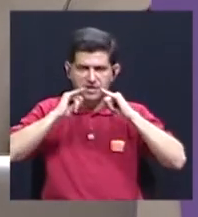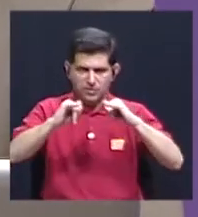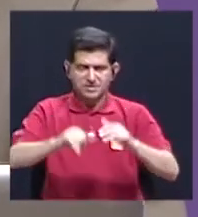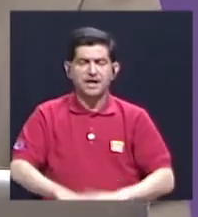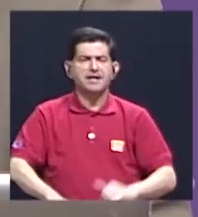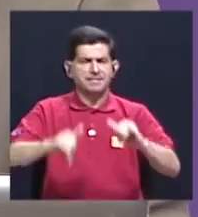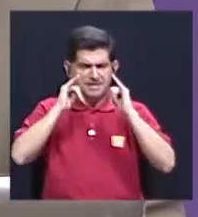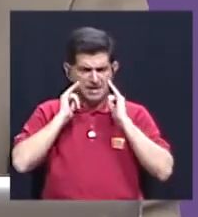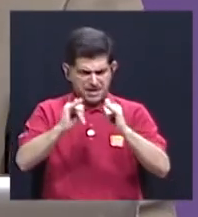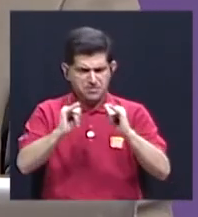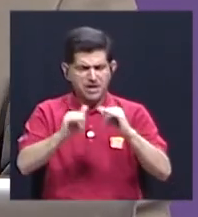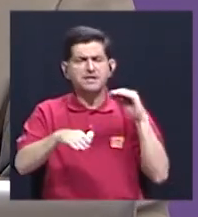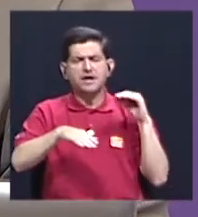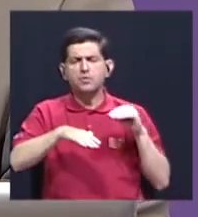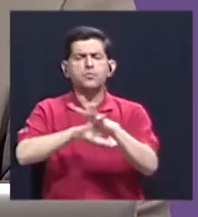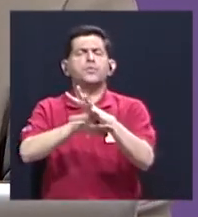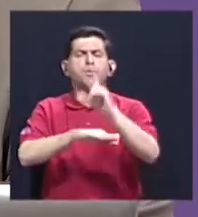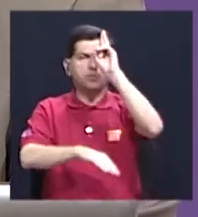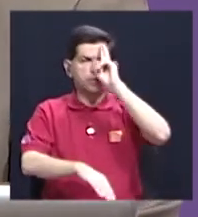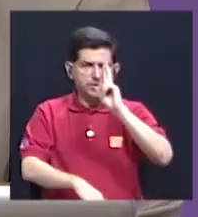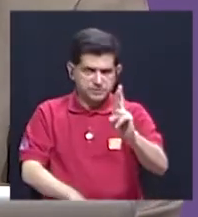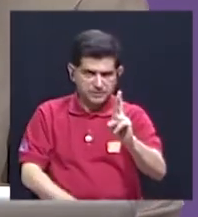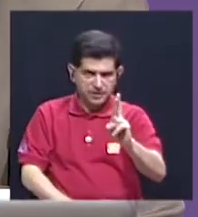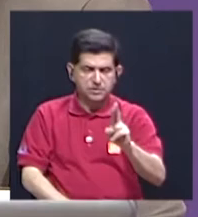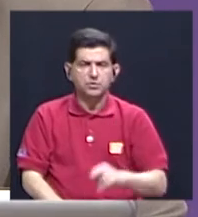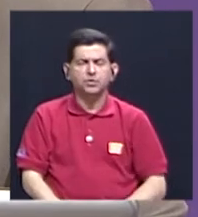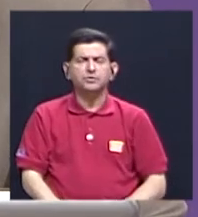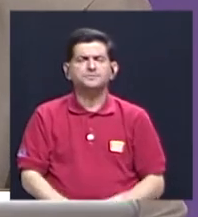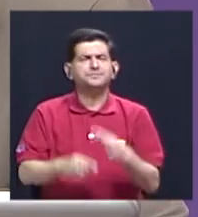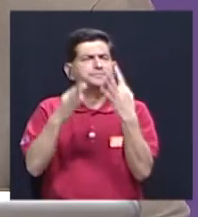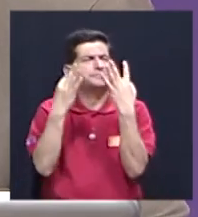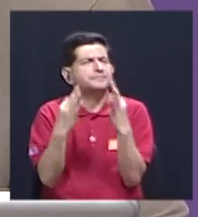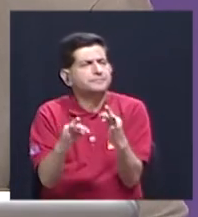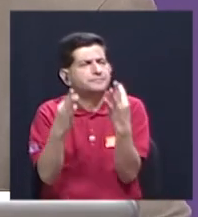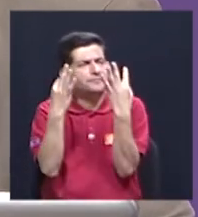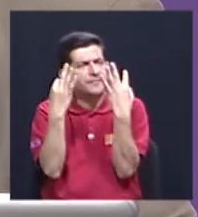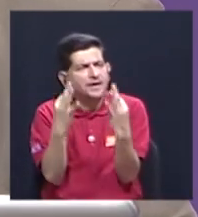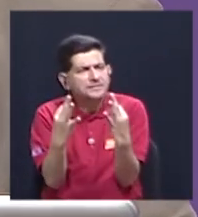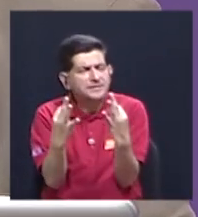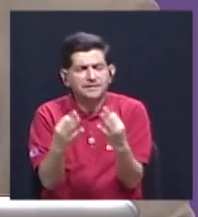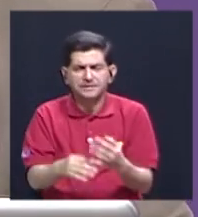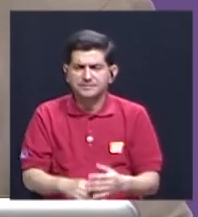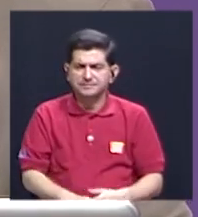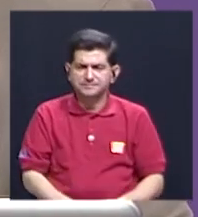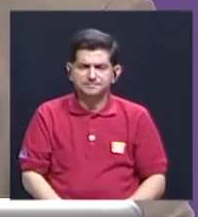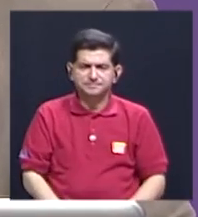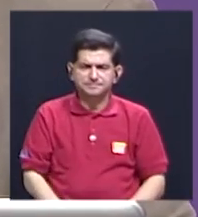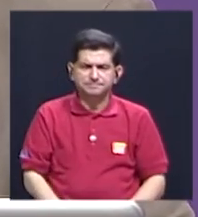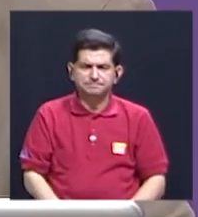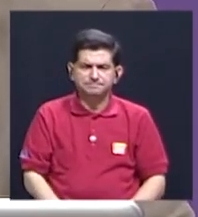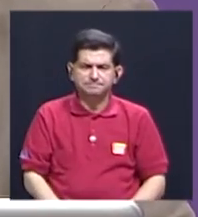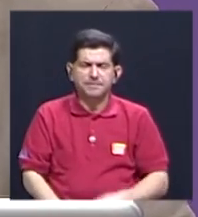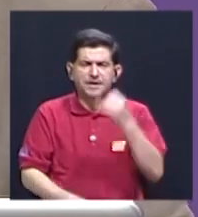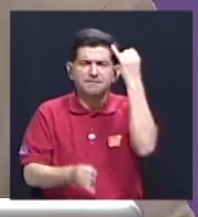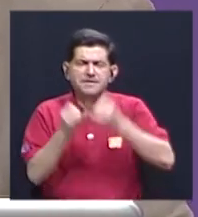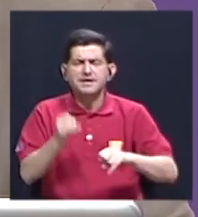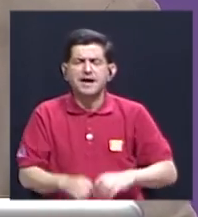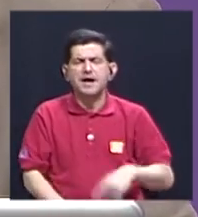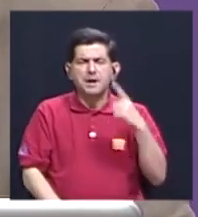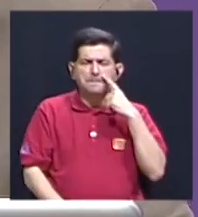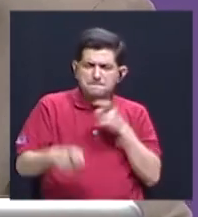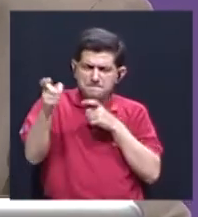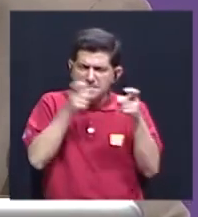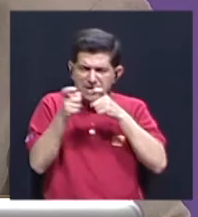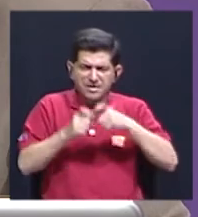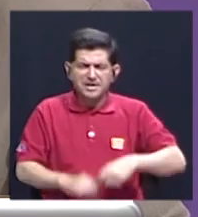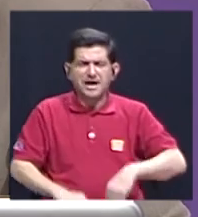igualdad verdaderamente está impregnada del respeto, de la búsqueda, de alguna manera, de que acabemos con ese patriarcado que está tan